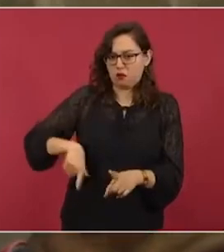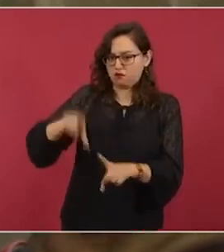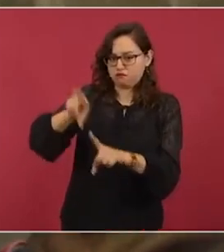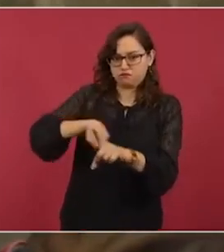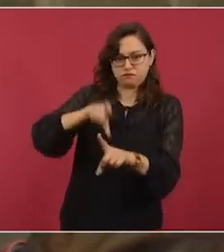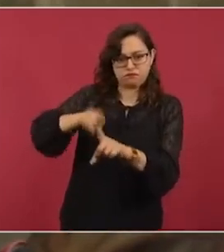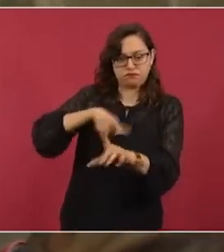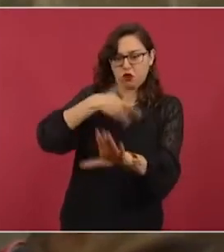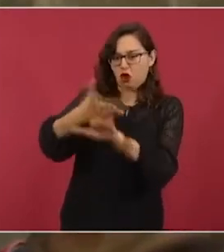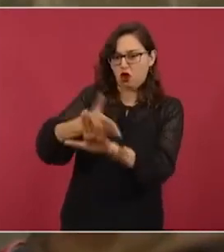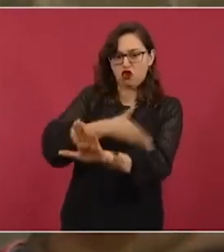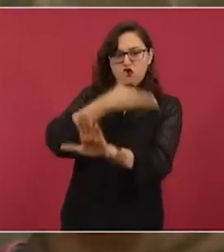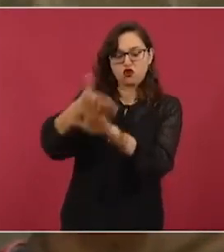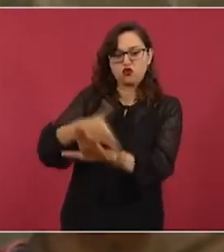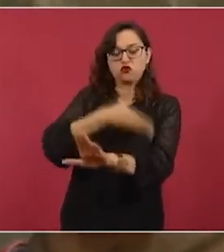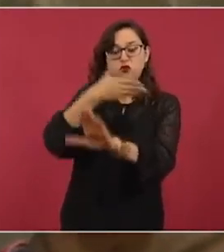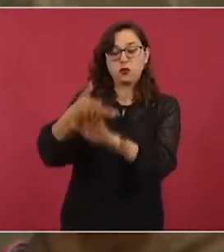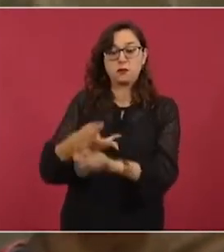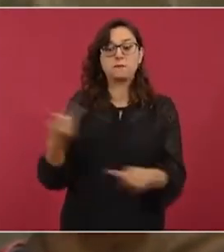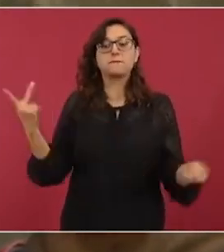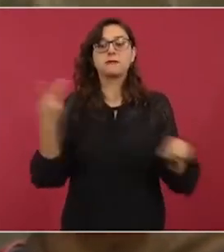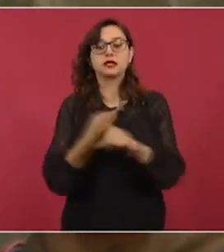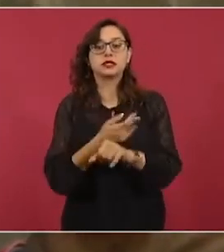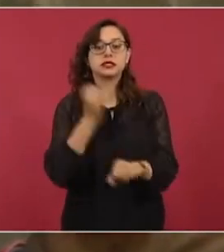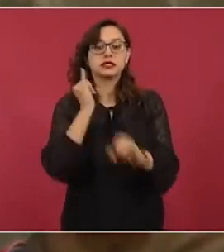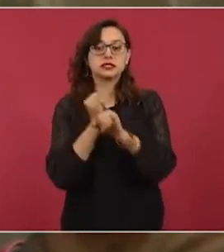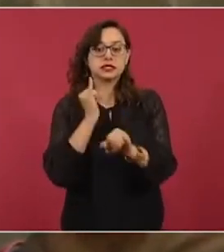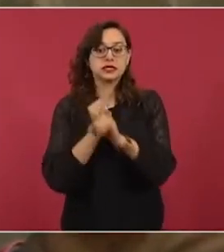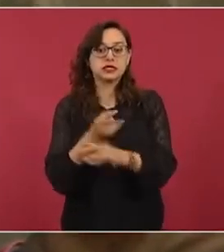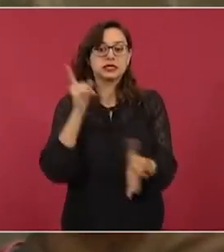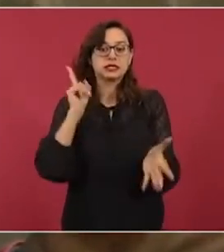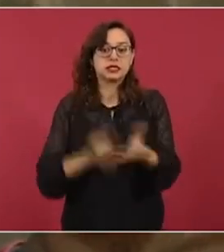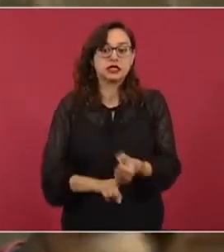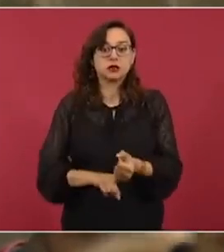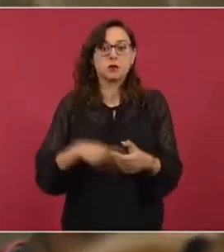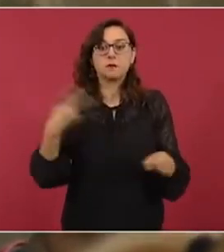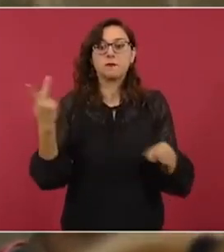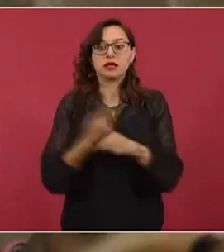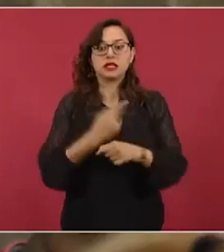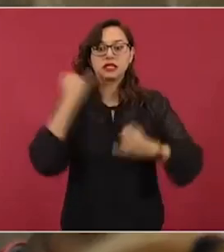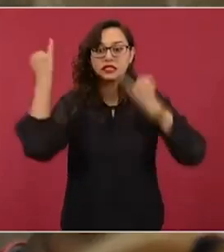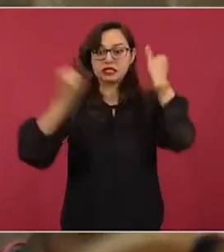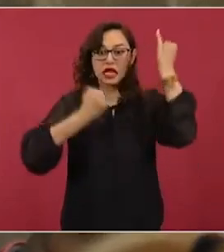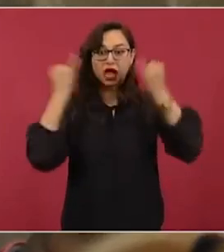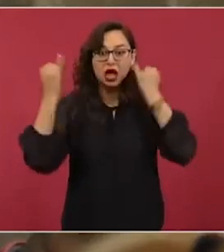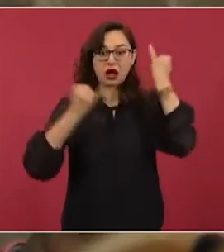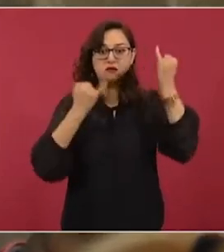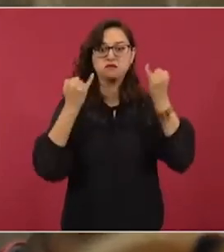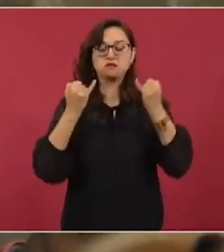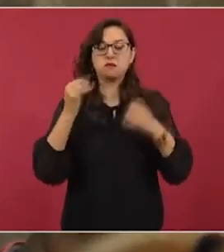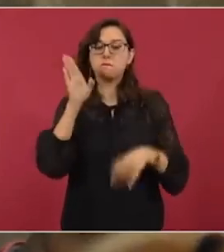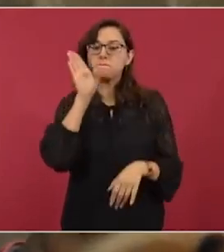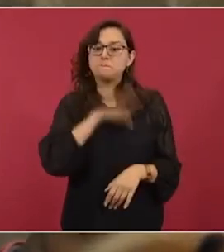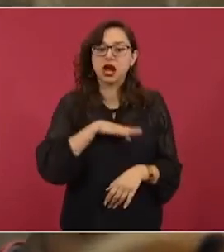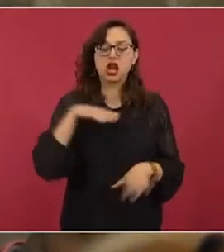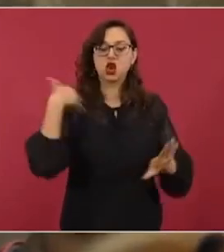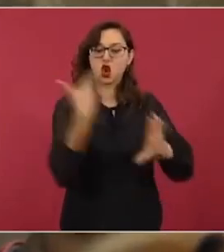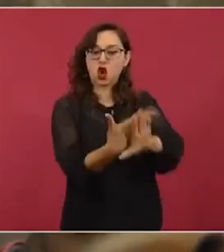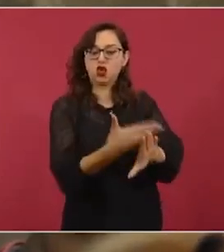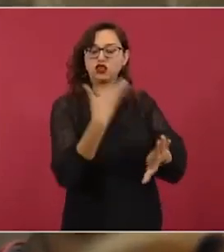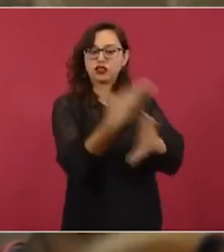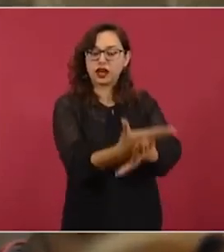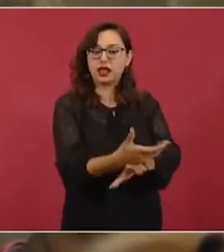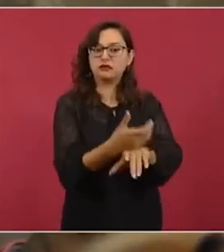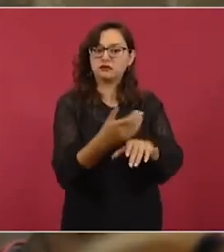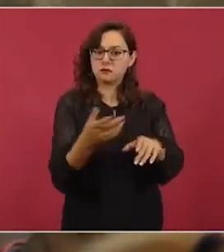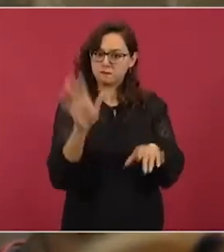Inmediatamente a través de redes sociales o por otros medios llega la estigmatización y probablemente el desprestigio de estos medios y de estos